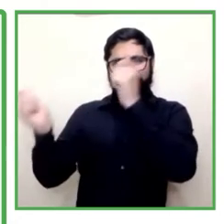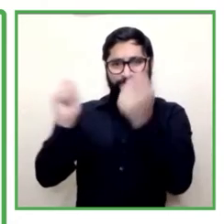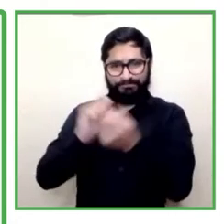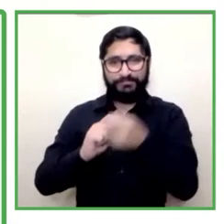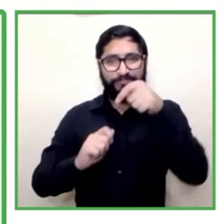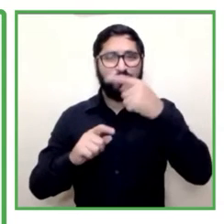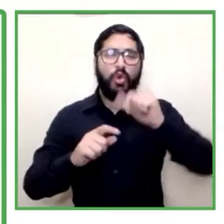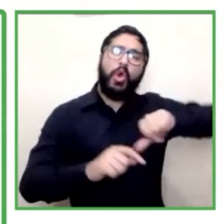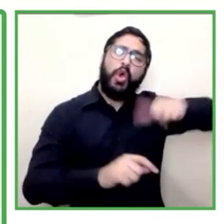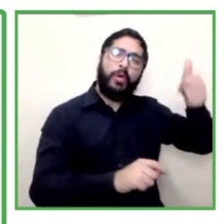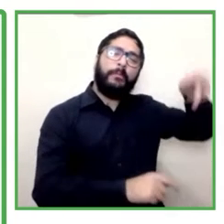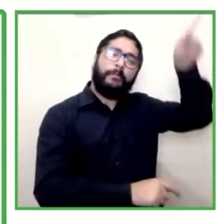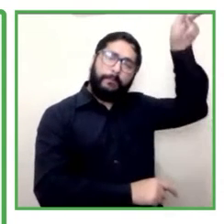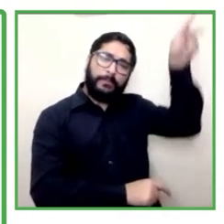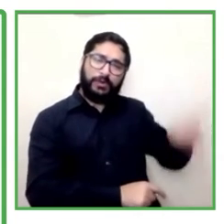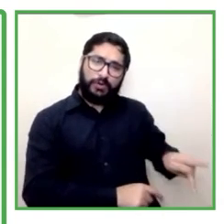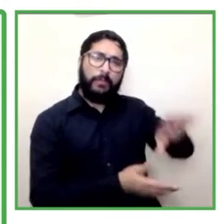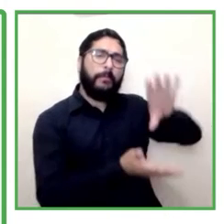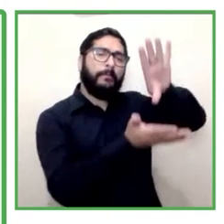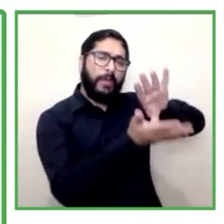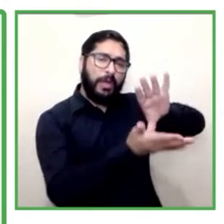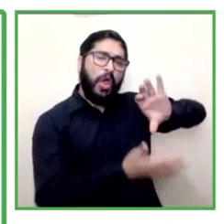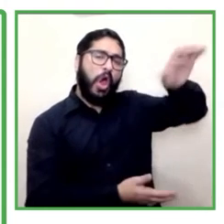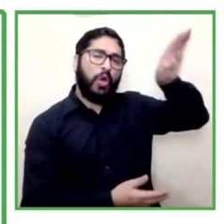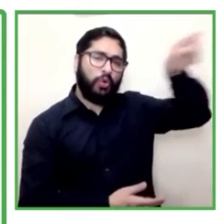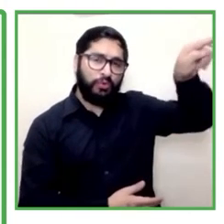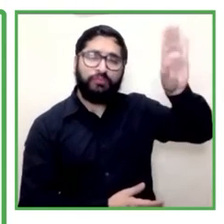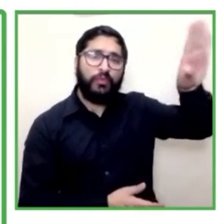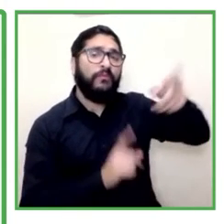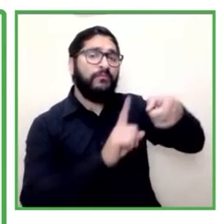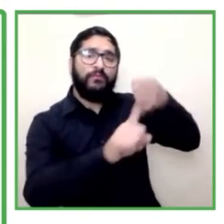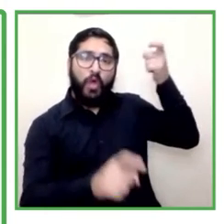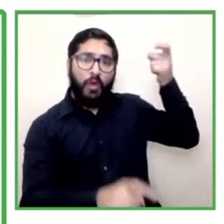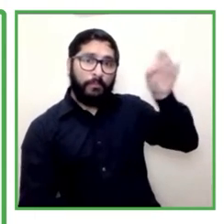empresas sociales con las cuales ellos desde el año 86 están funcionando,